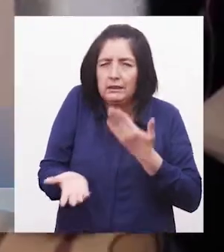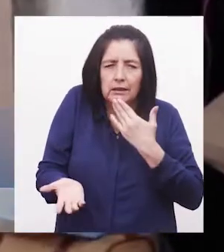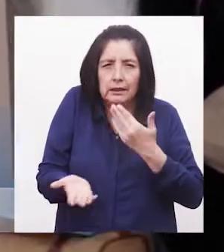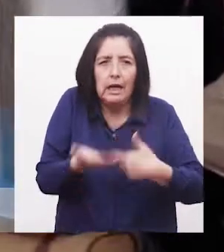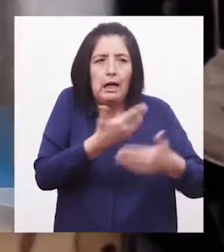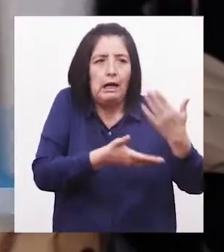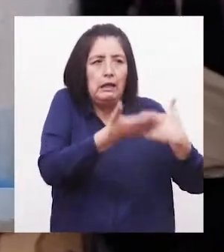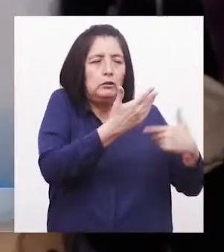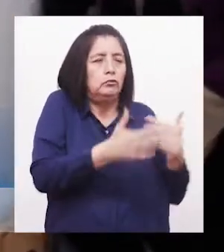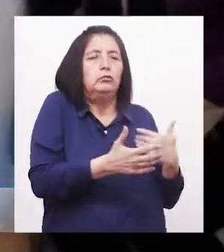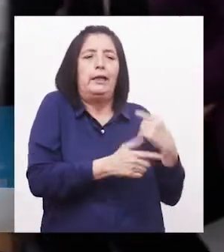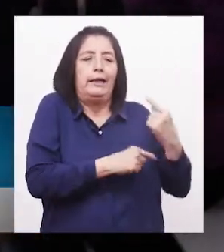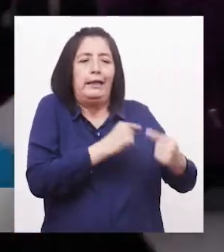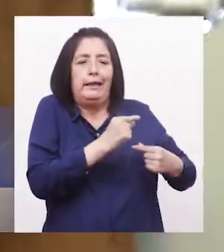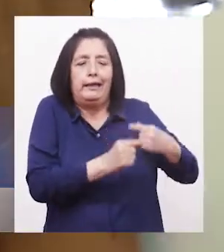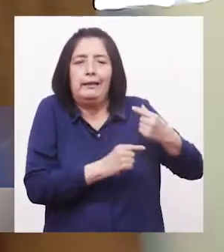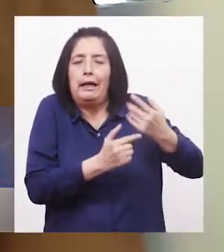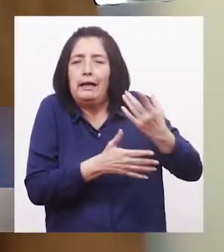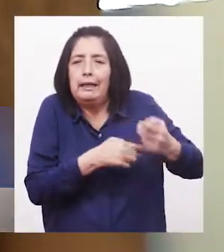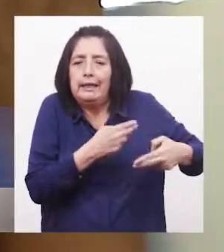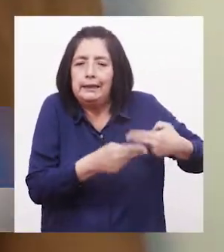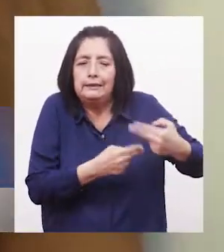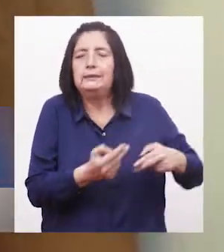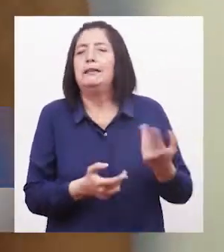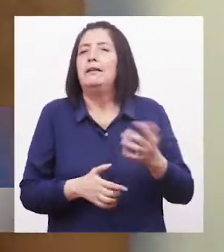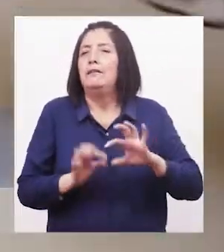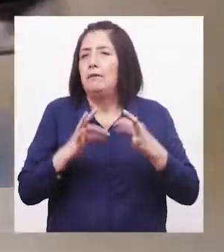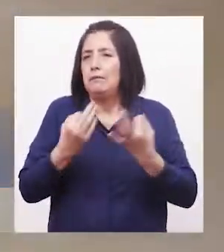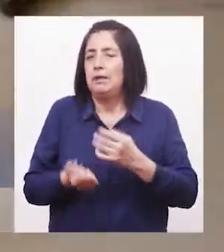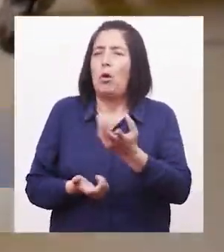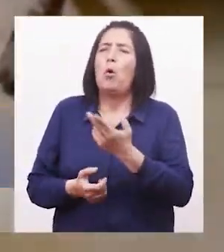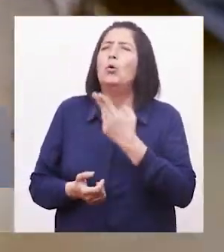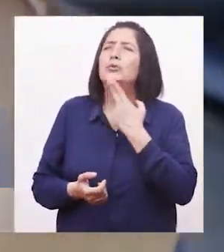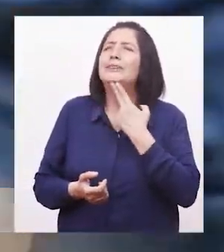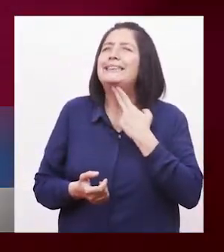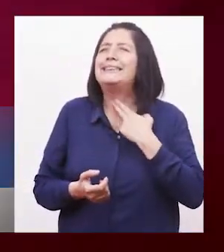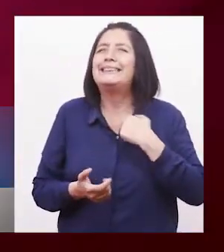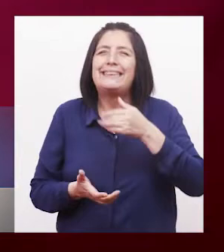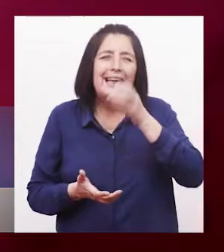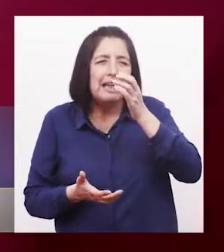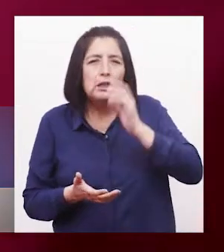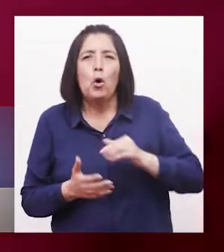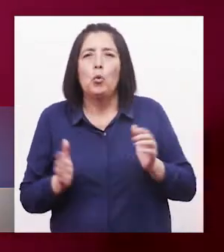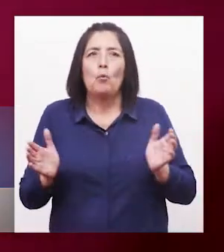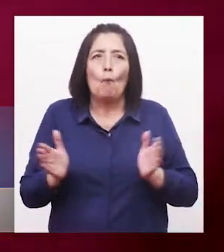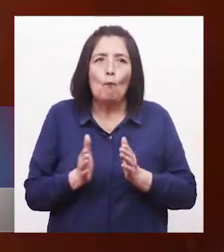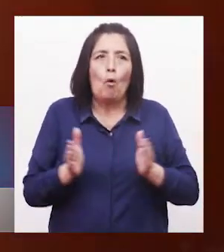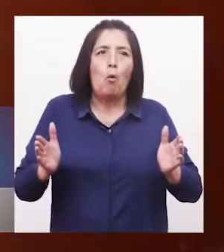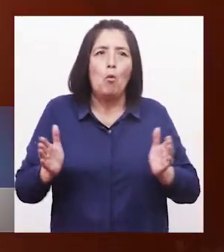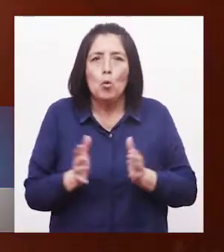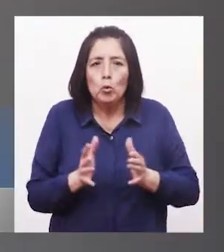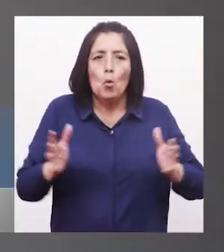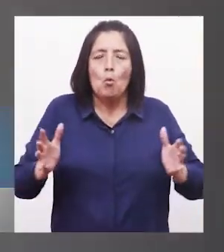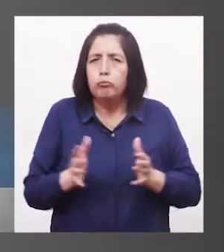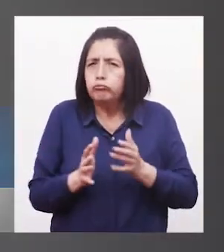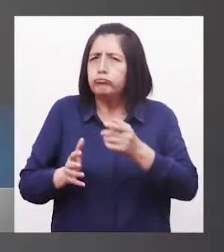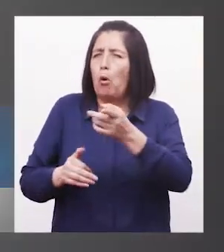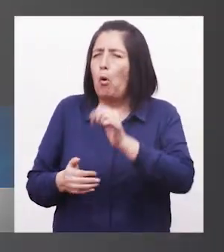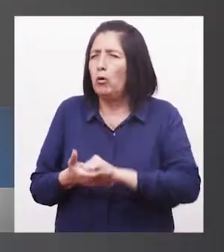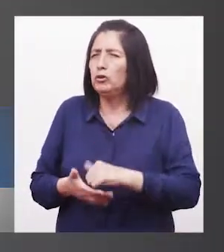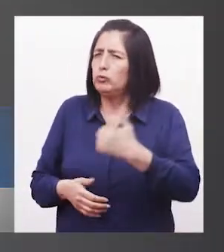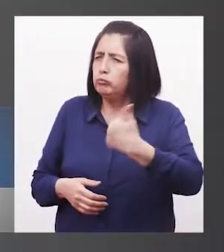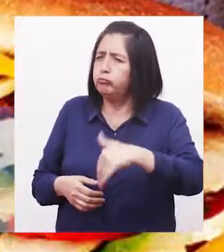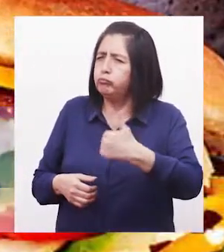antecedentes familiares Y si tienen síntomas como mucha sed, pierde o sube de peso en forma variable Si mixiona